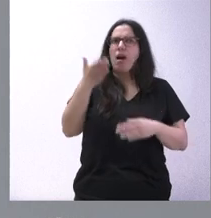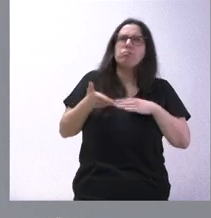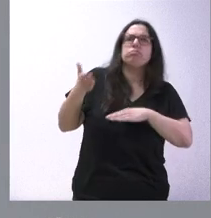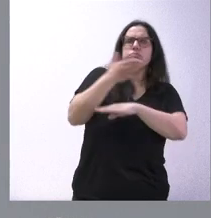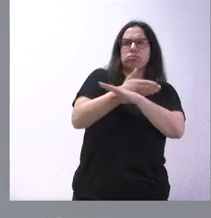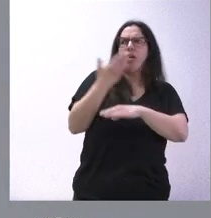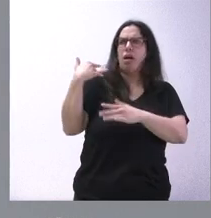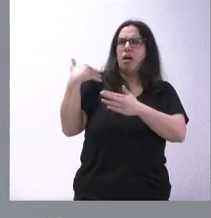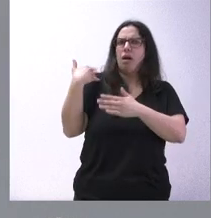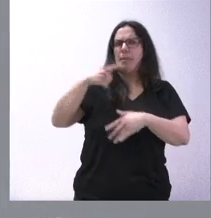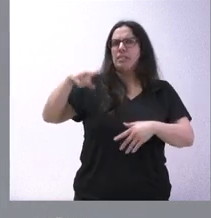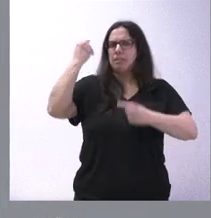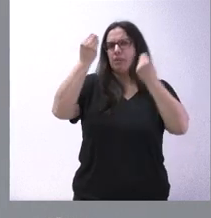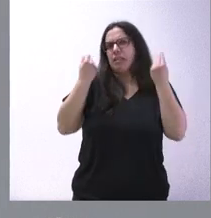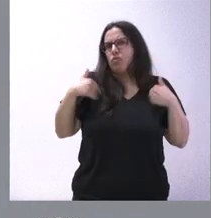algunos meses.